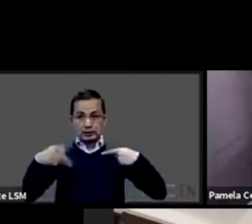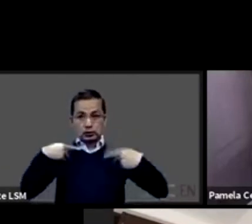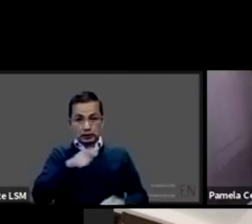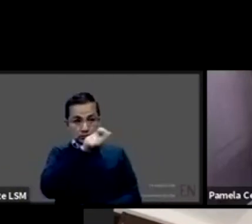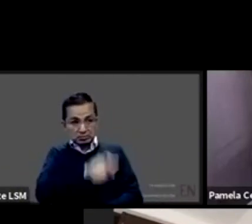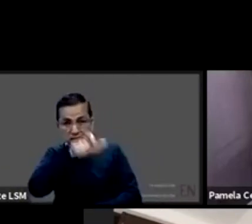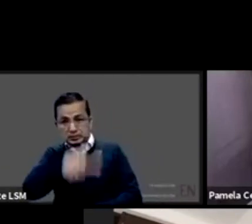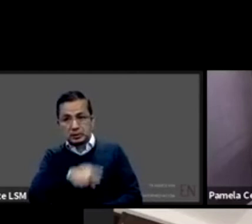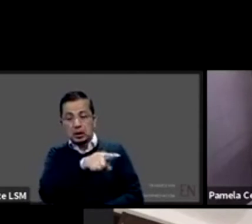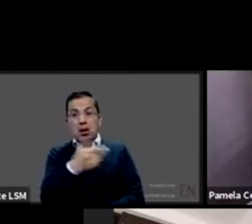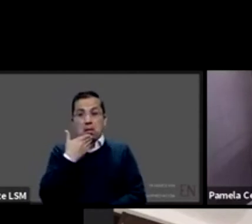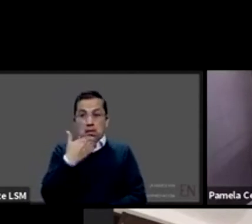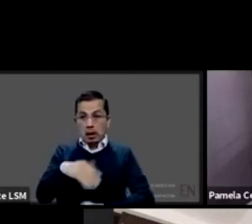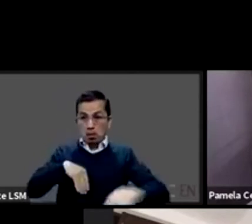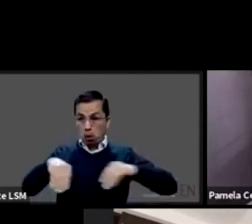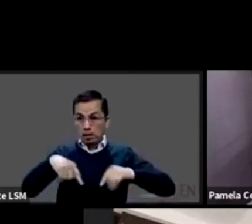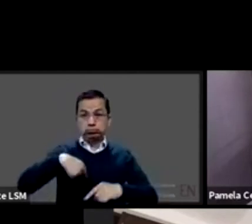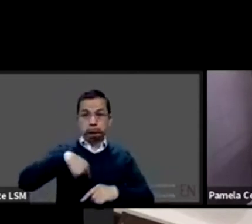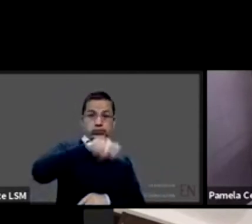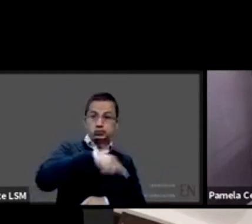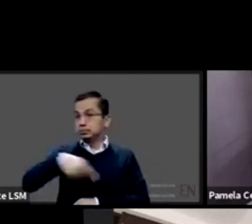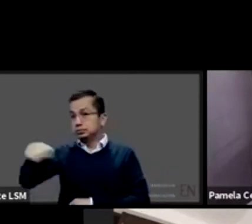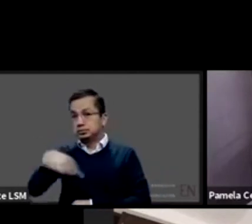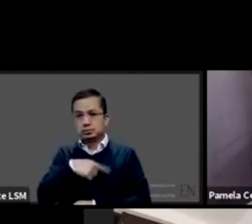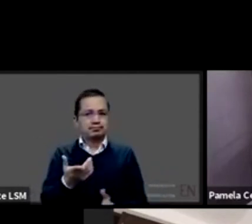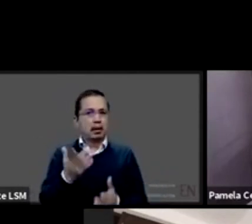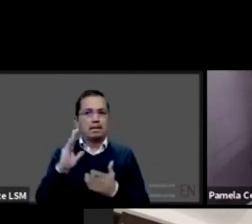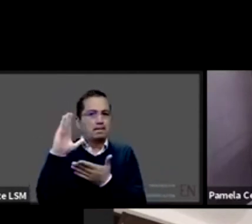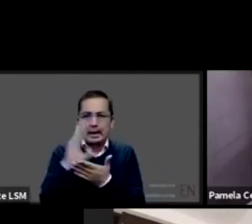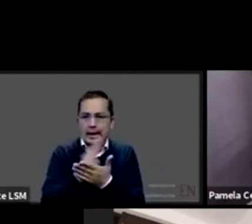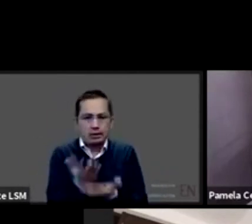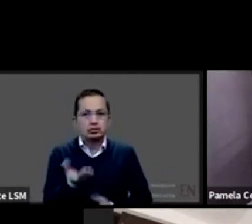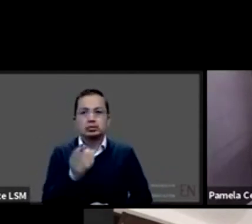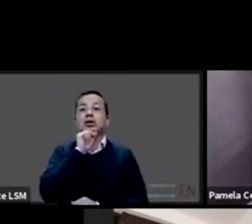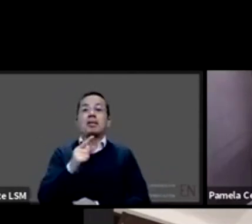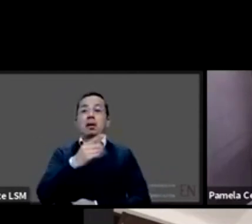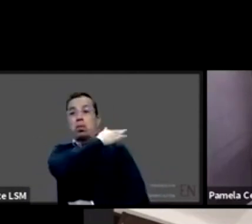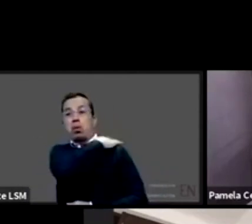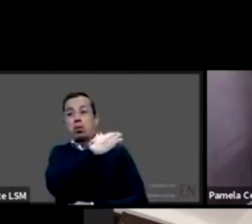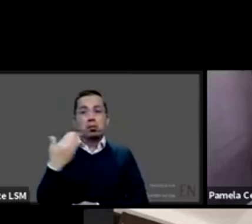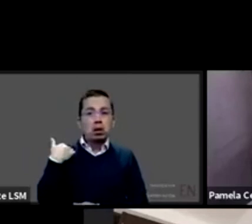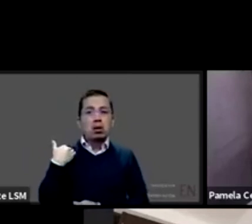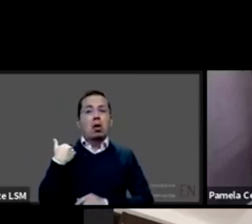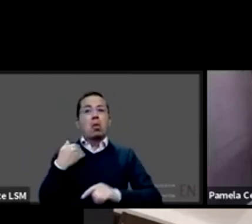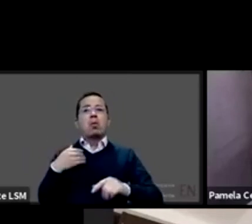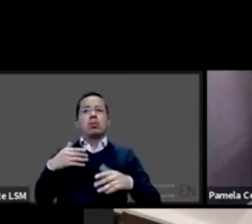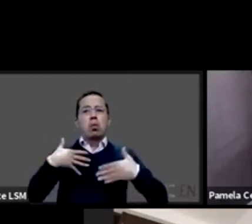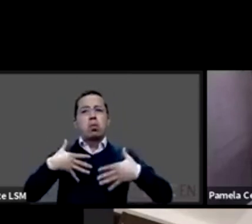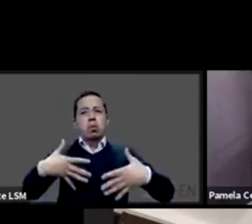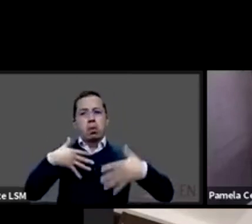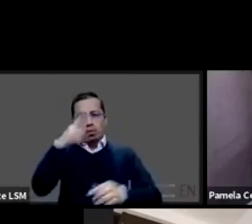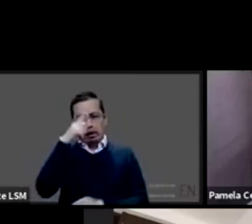en general y que también sus músculos respiratorios pueden presentar una movilidad menor y su capacidad respiratoria también.